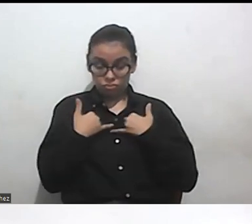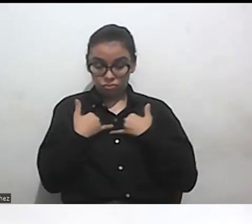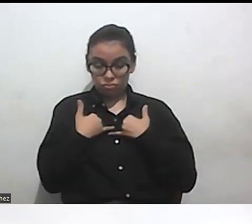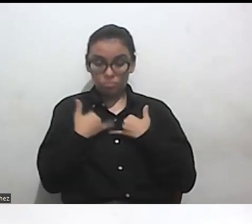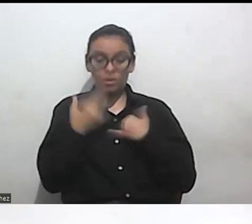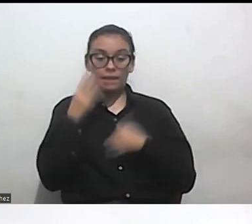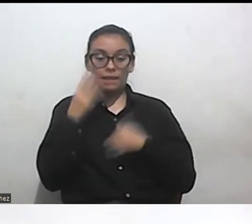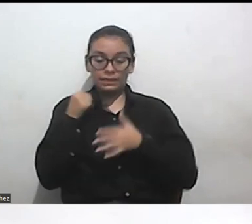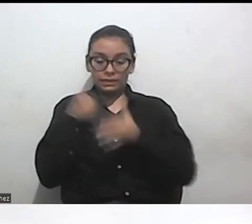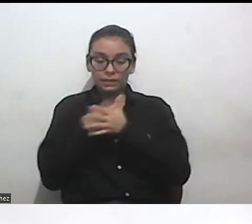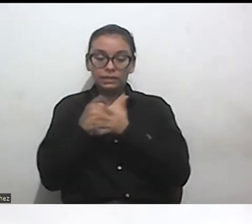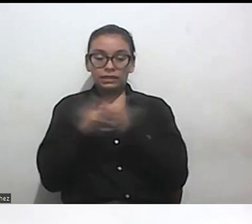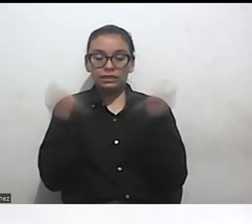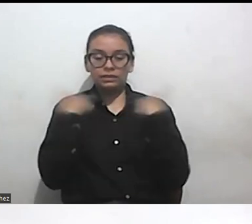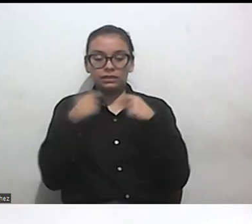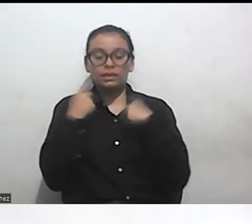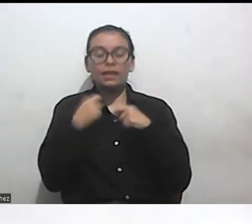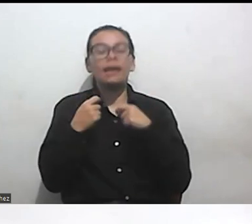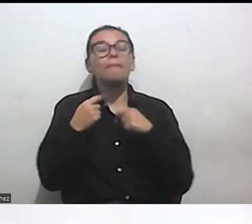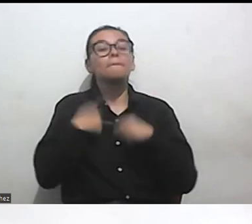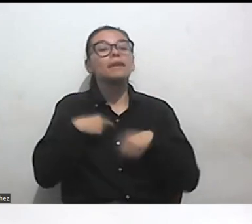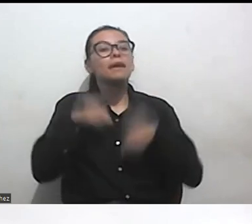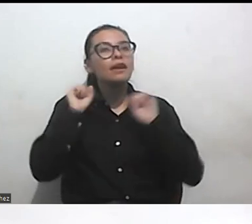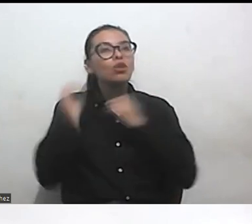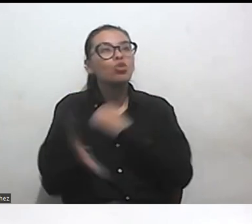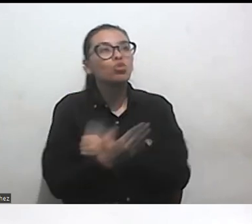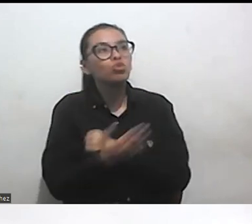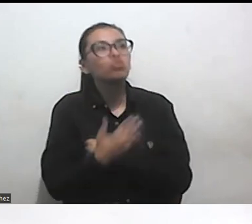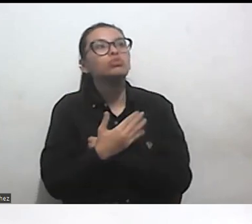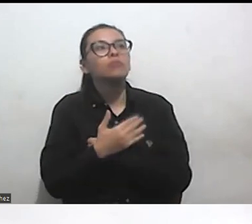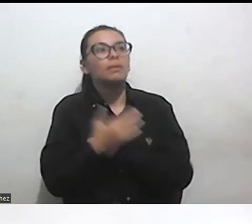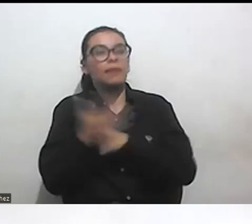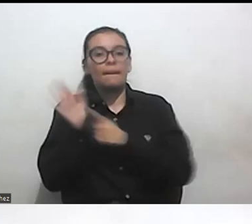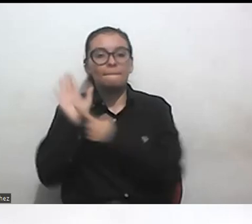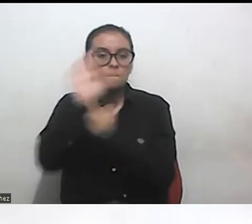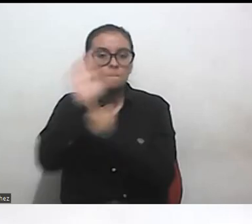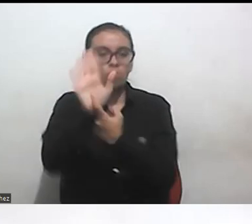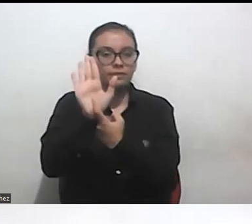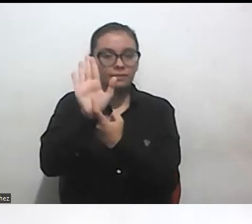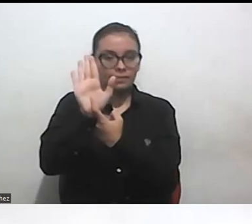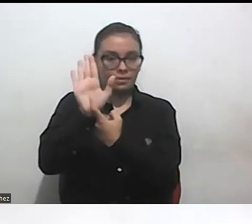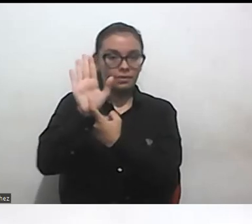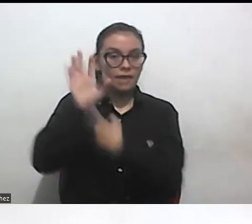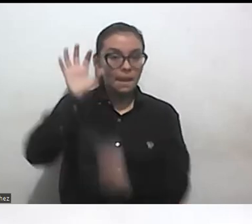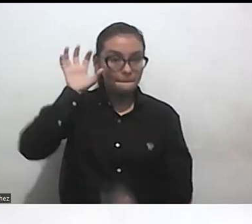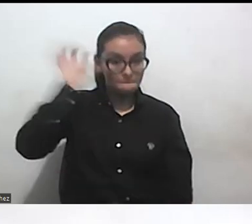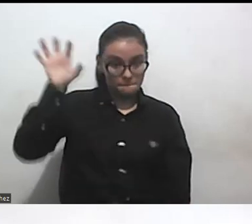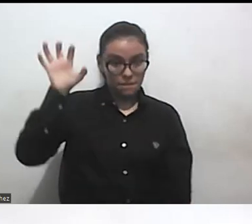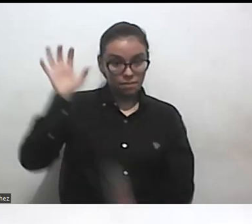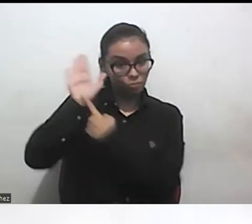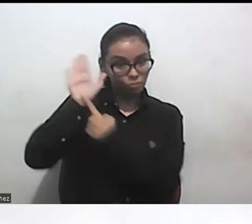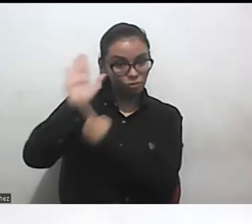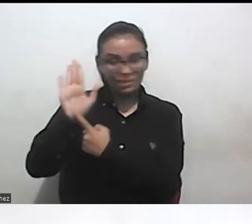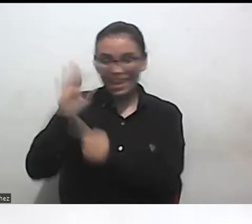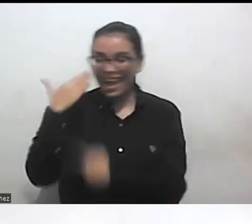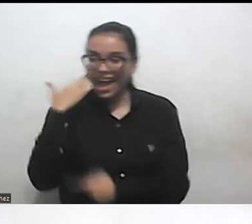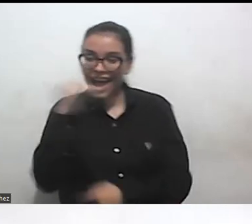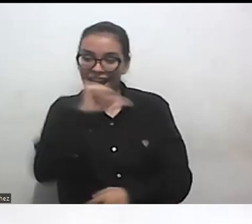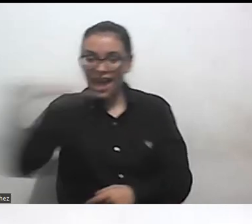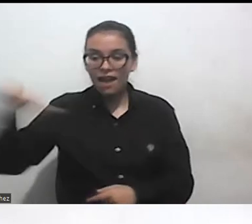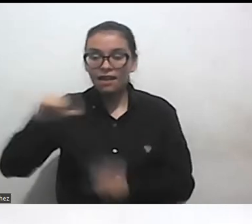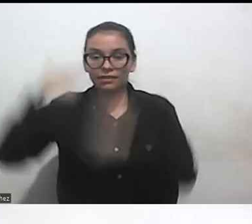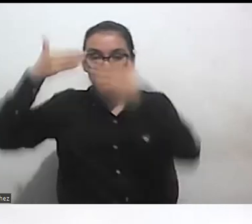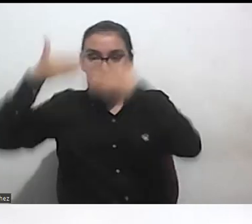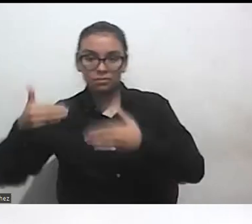para visibilizar para visibilizar o para aparecer en el mapa a las mujeres con discapacidad porque